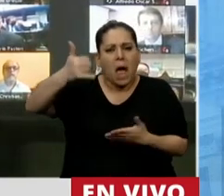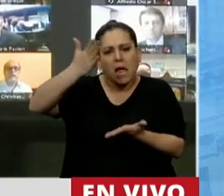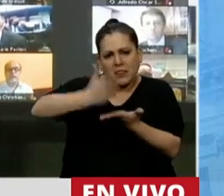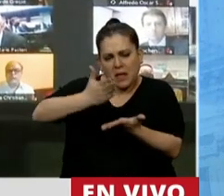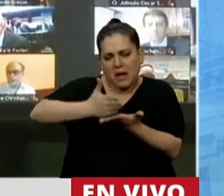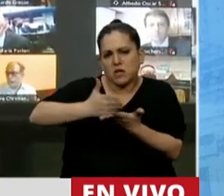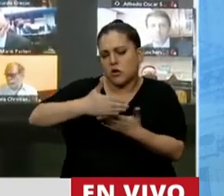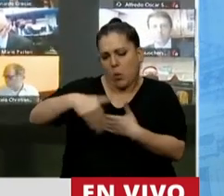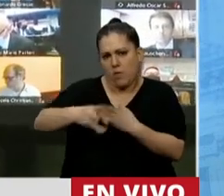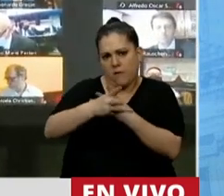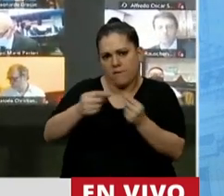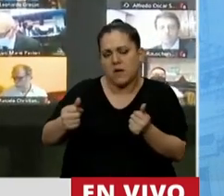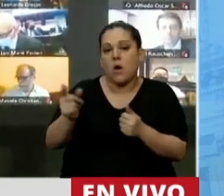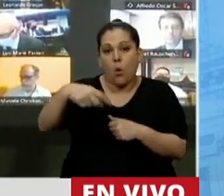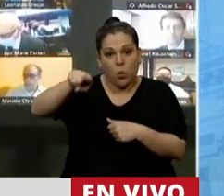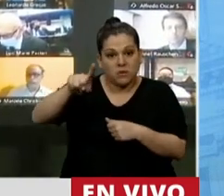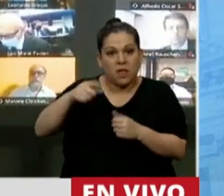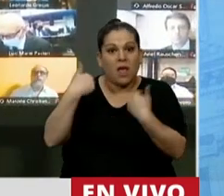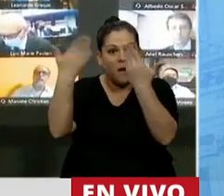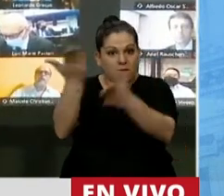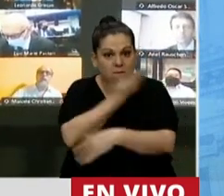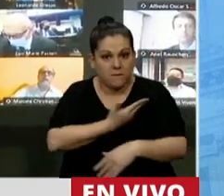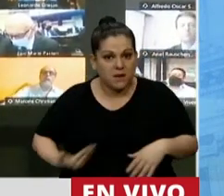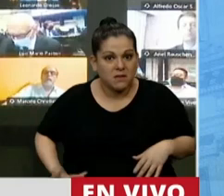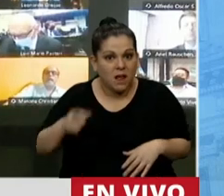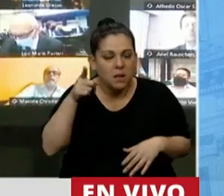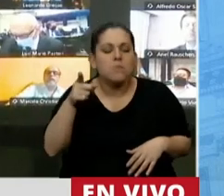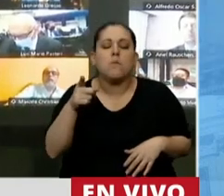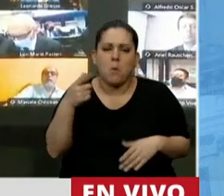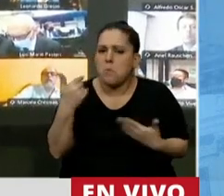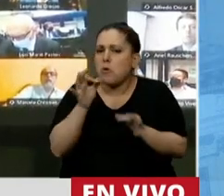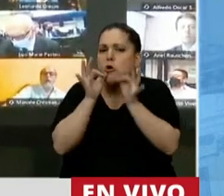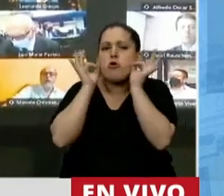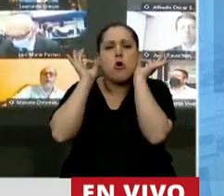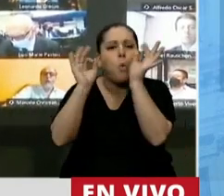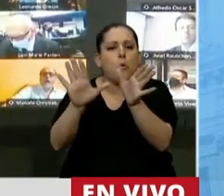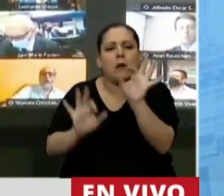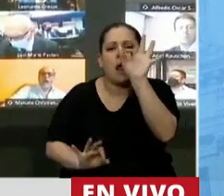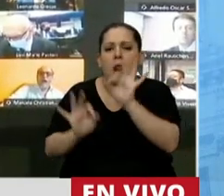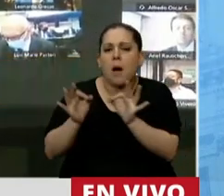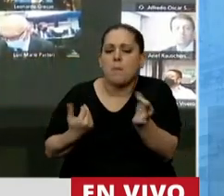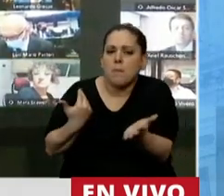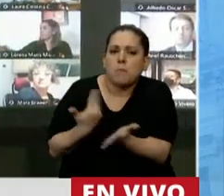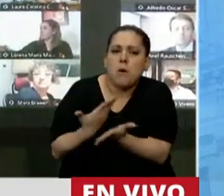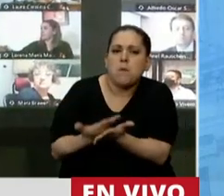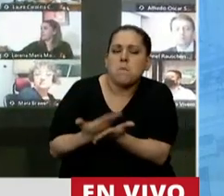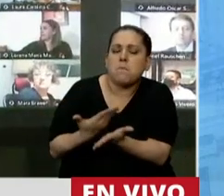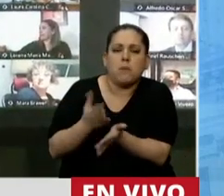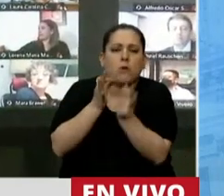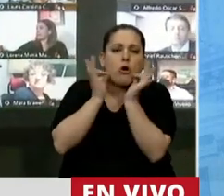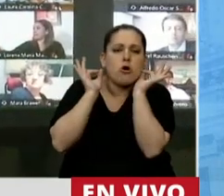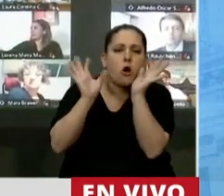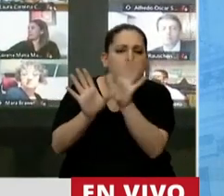termino desde el oficialismo a proponer todos los proyectos de ley que les parezca. Tienen derecho a hacer